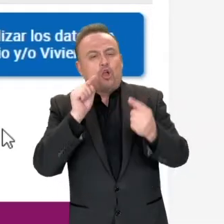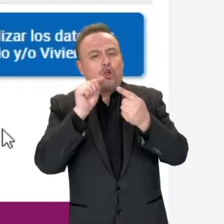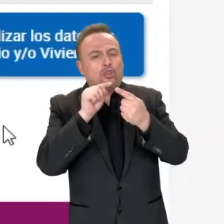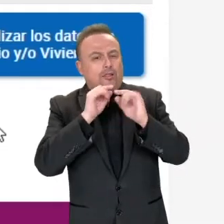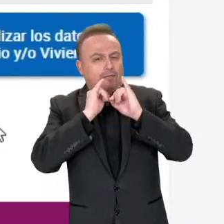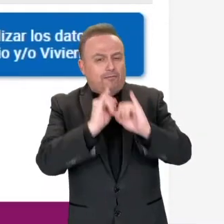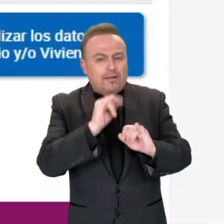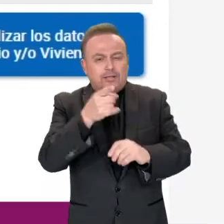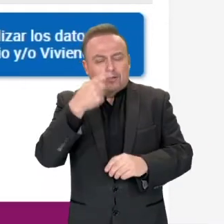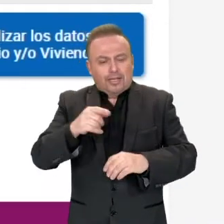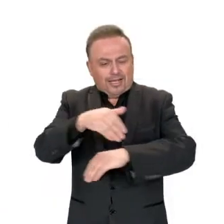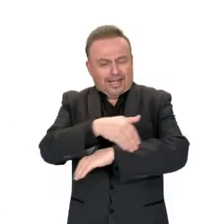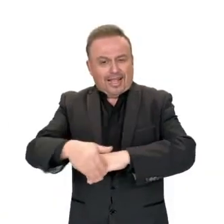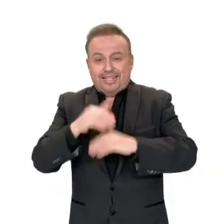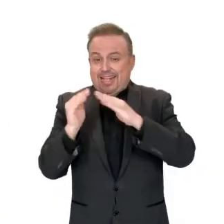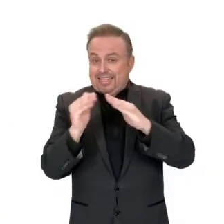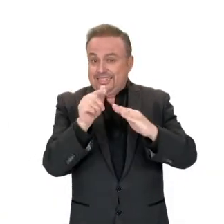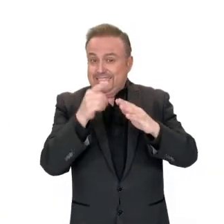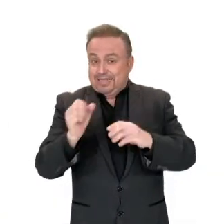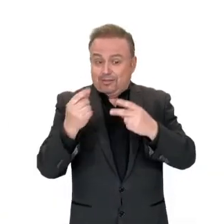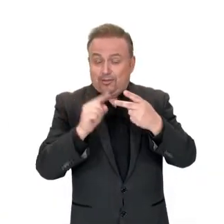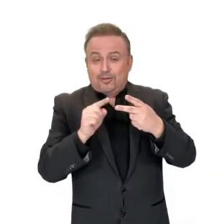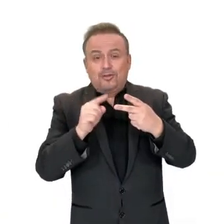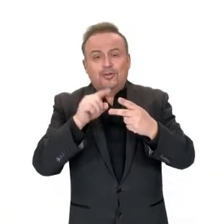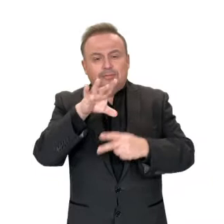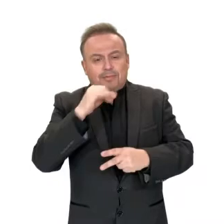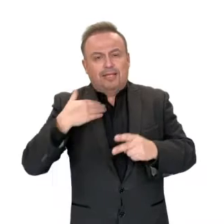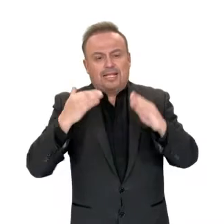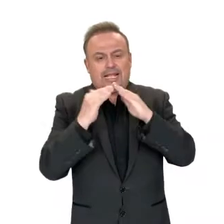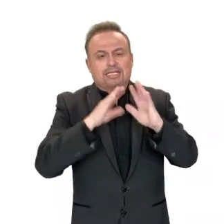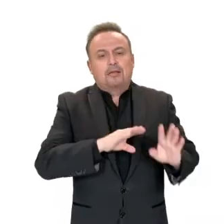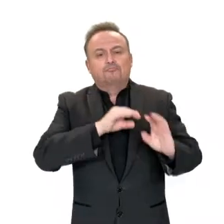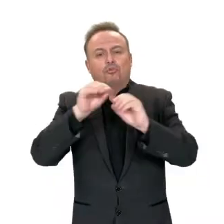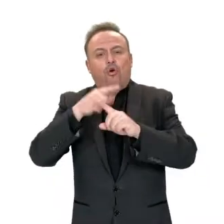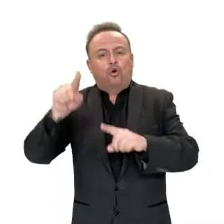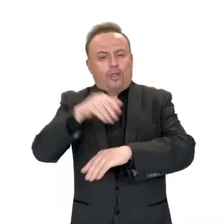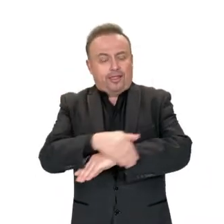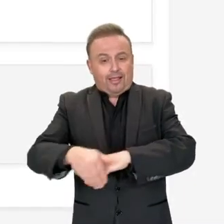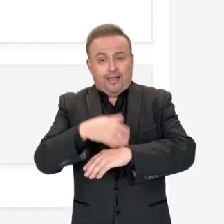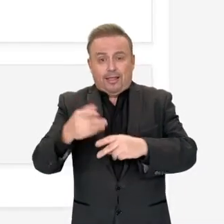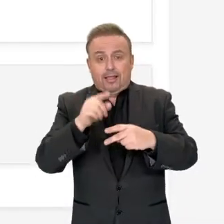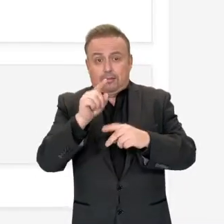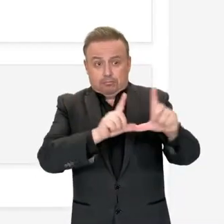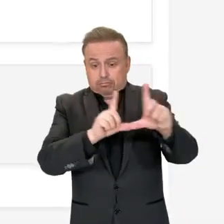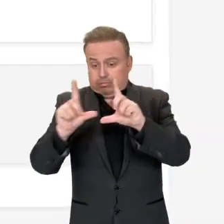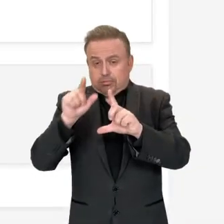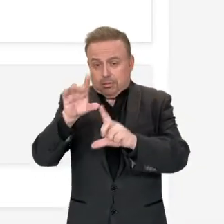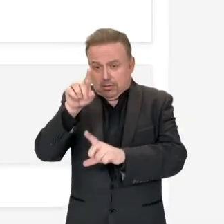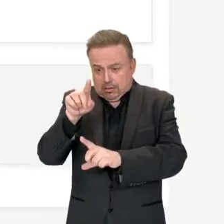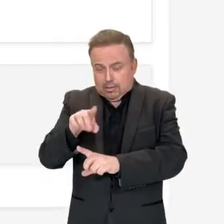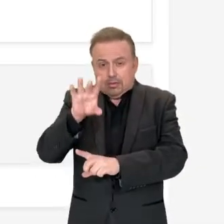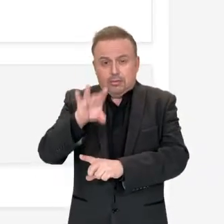contacto y la información de tu hogar. Paso 2. Selecciona Mi hogar se cambió de domicilio. En la siguiente pantalla,